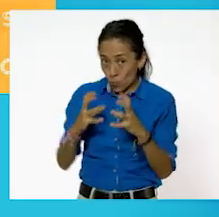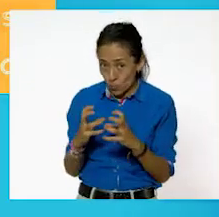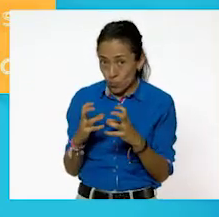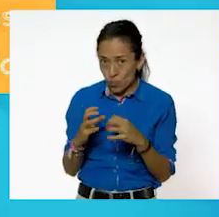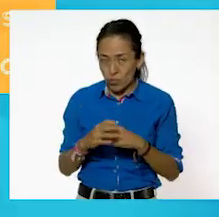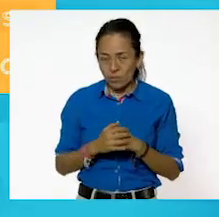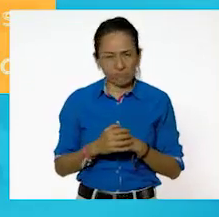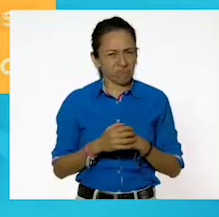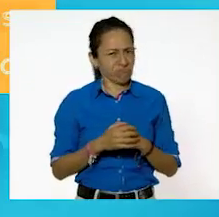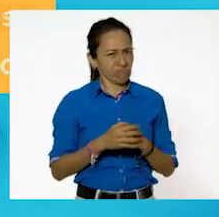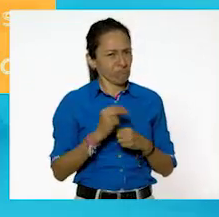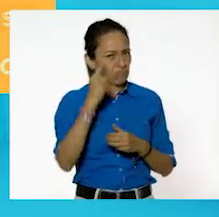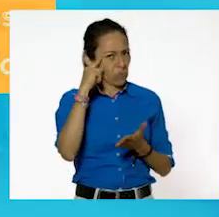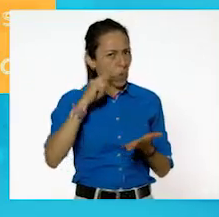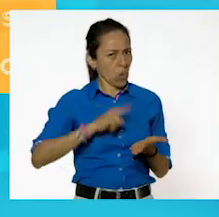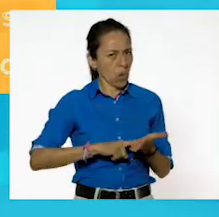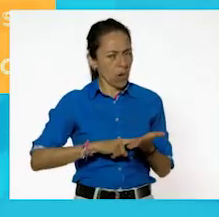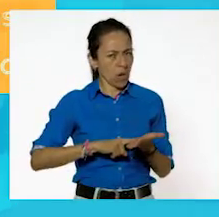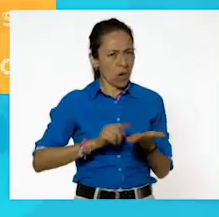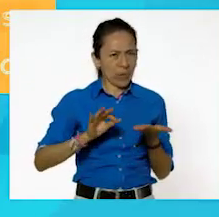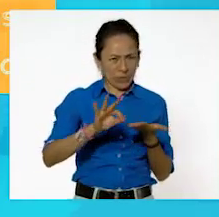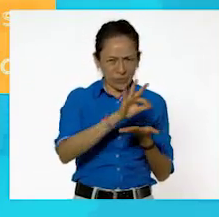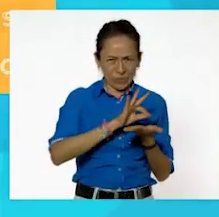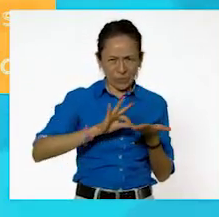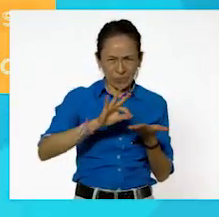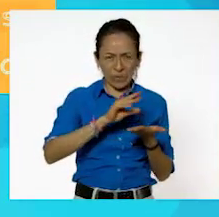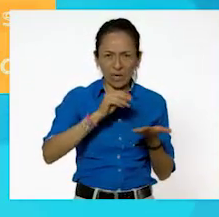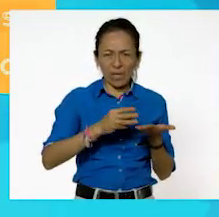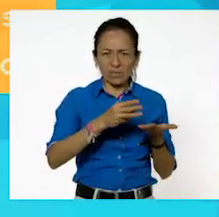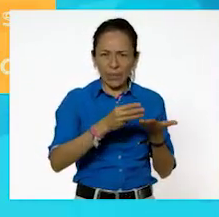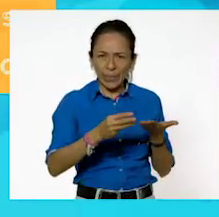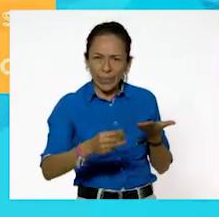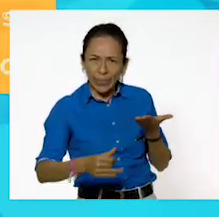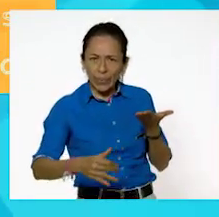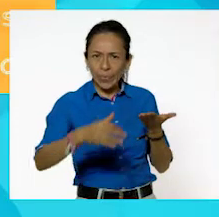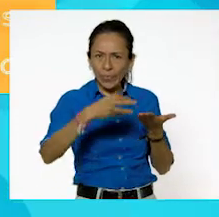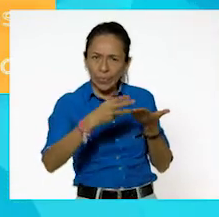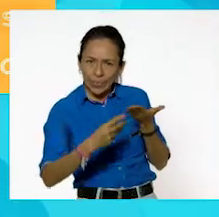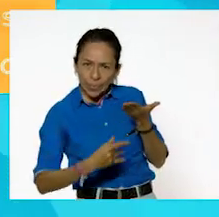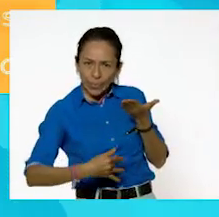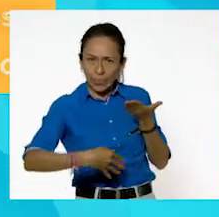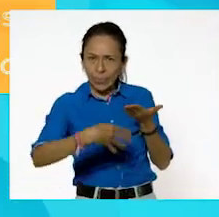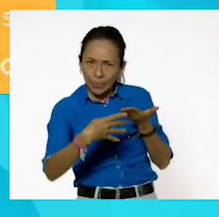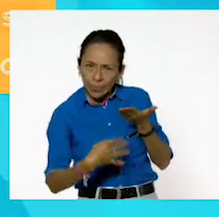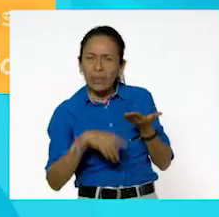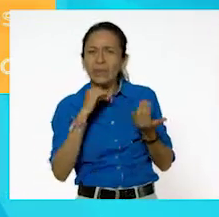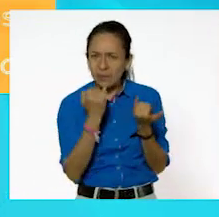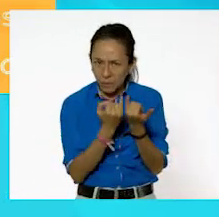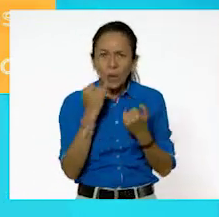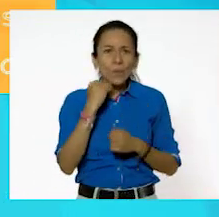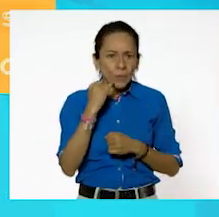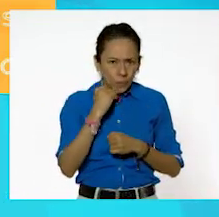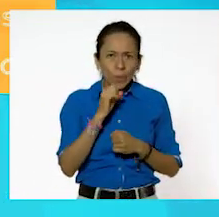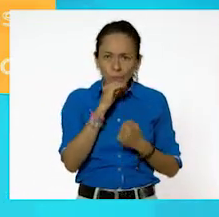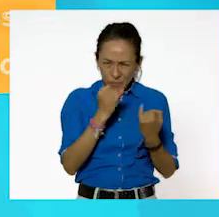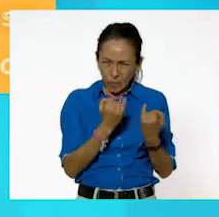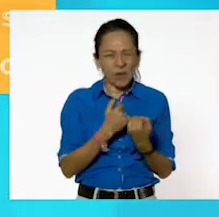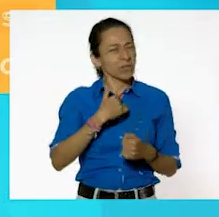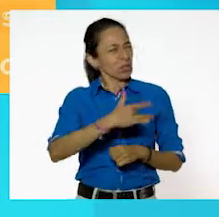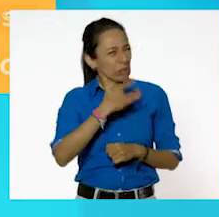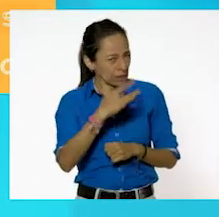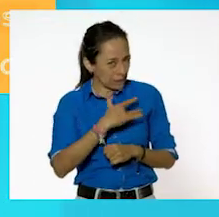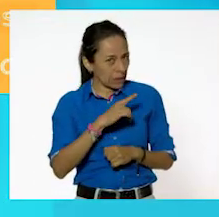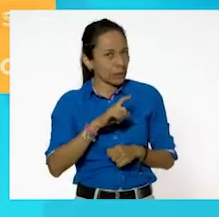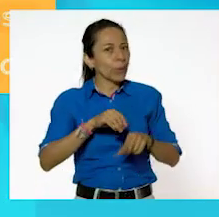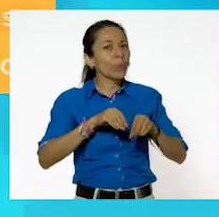No creo porque el aceite, al parecer, está fluyendo y también los jugos. Yo creo que son líquidos. Vamos a unirlo,